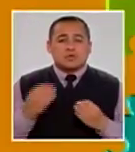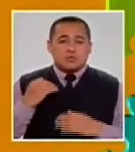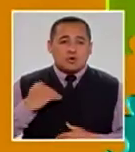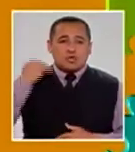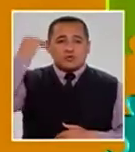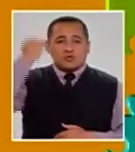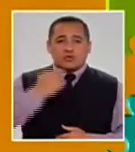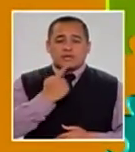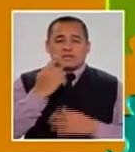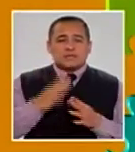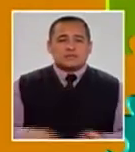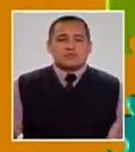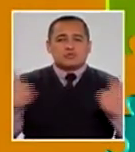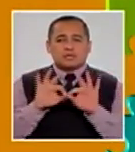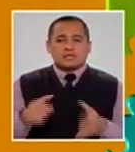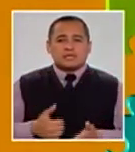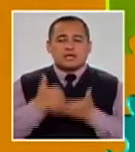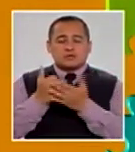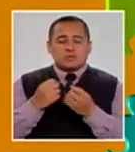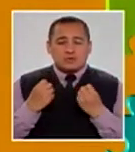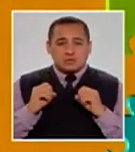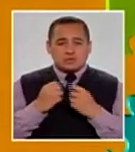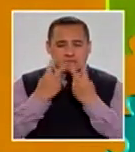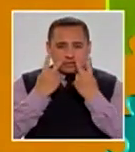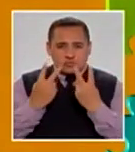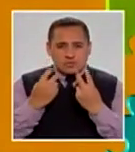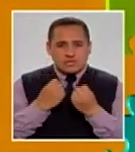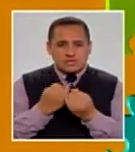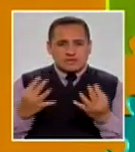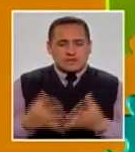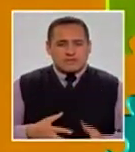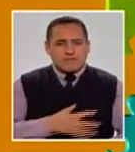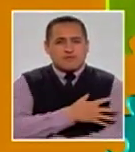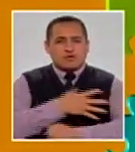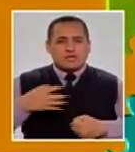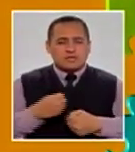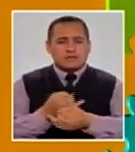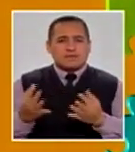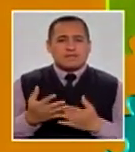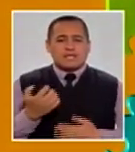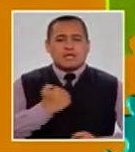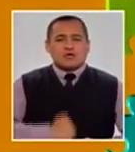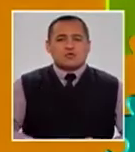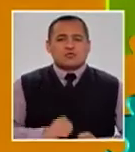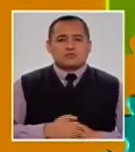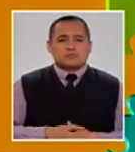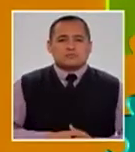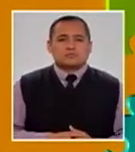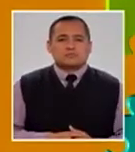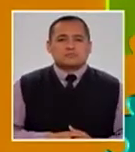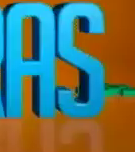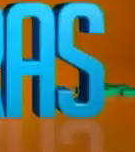Como adultos, es importante que ayudemos a descubrir y fortalecer las habilidades de nuestros hijos.